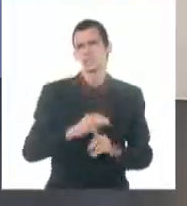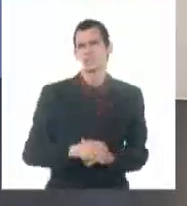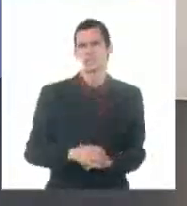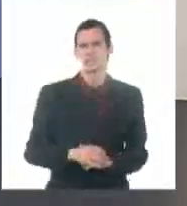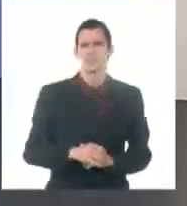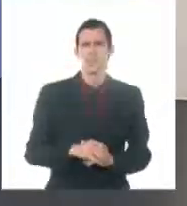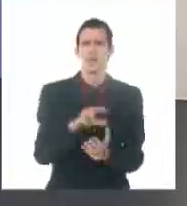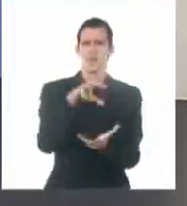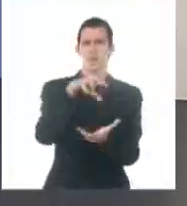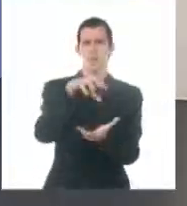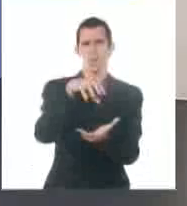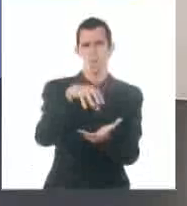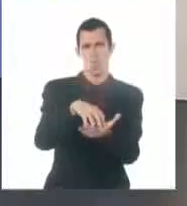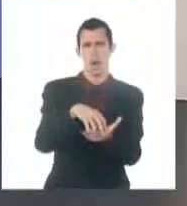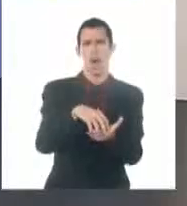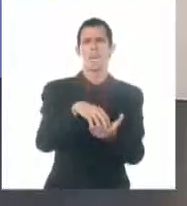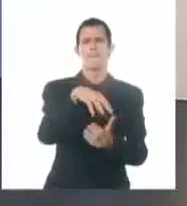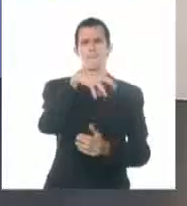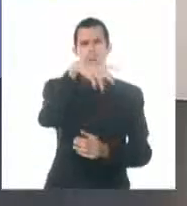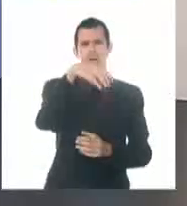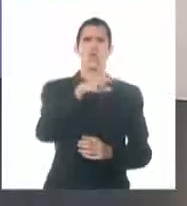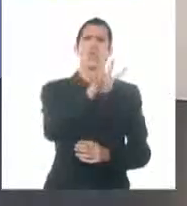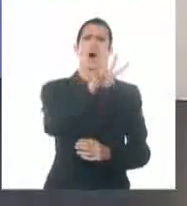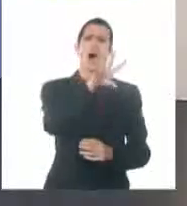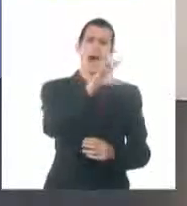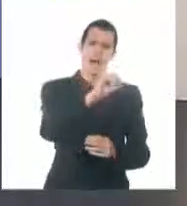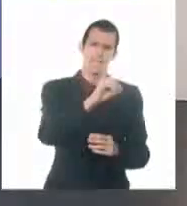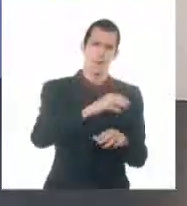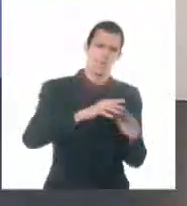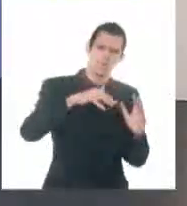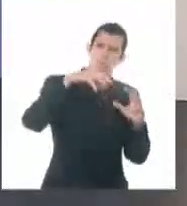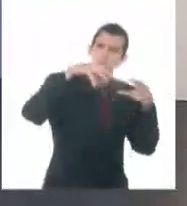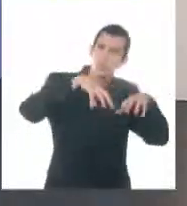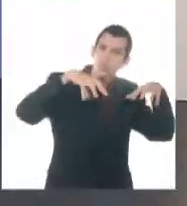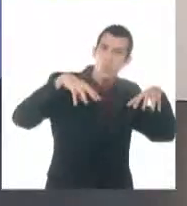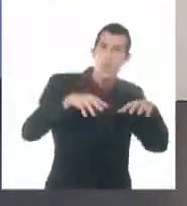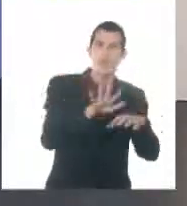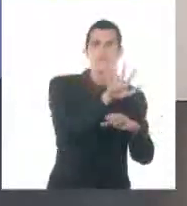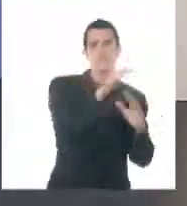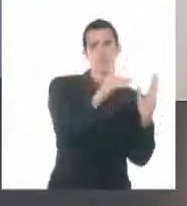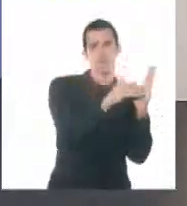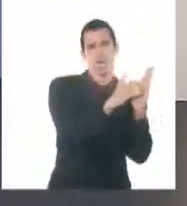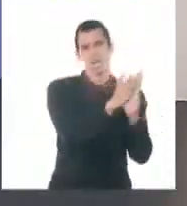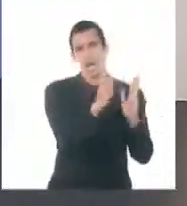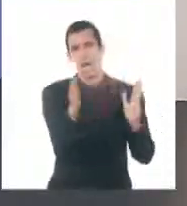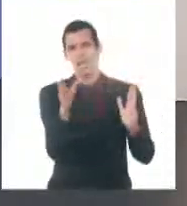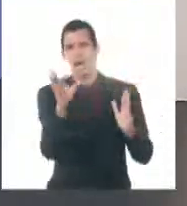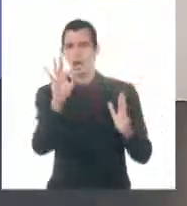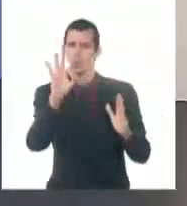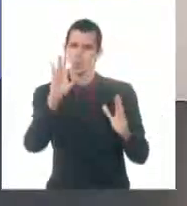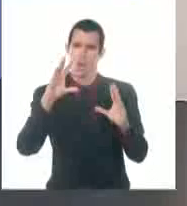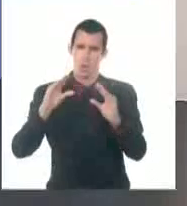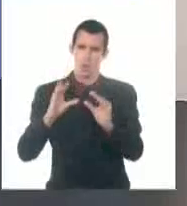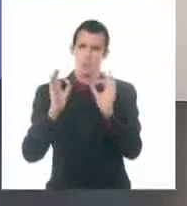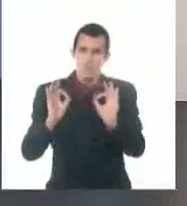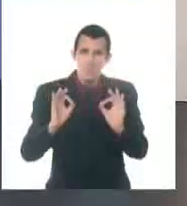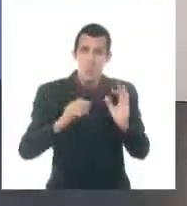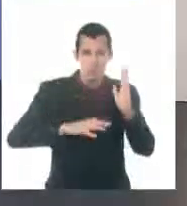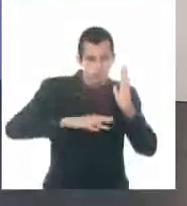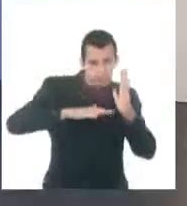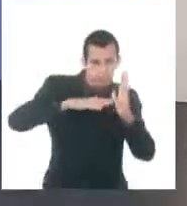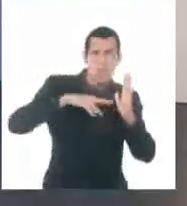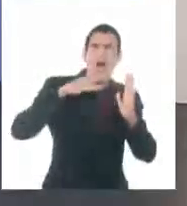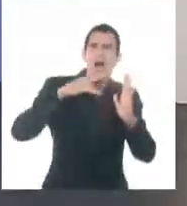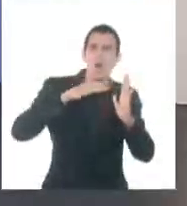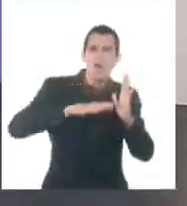y Martínez, en la provincia de Pinar del Río, 40 milímetros entre las 5 de la tarde y justo hasta las 8 de la noche. Lluvias que van a continuar